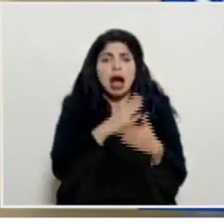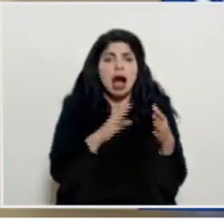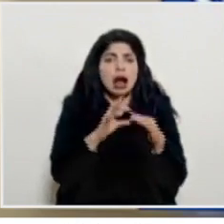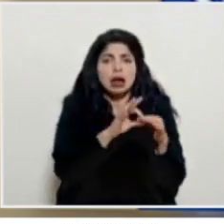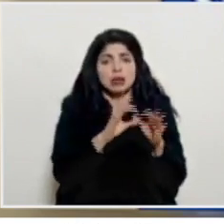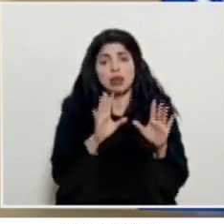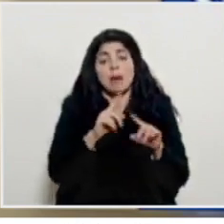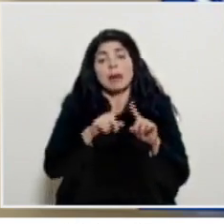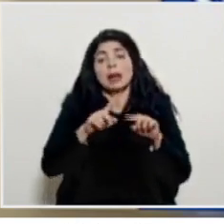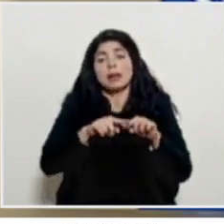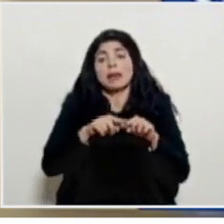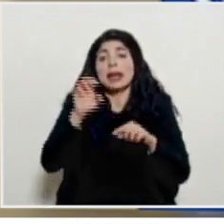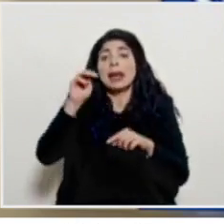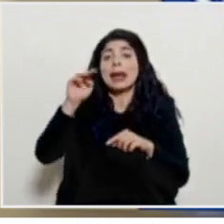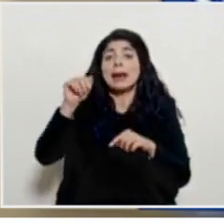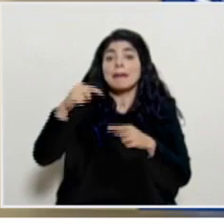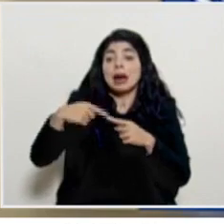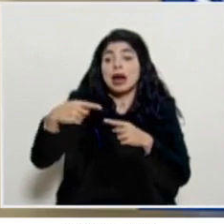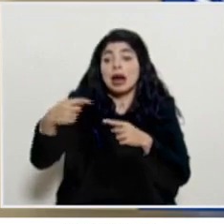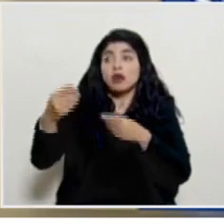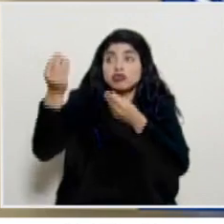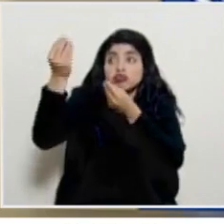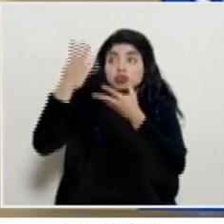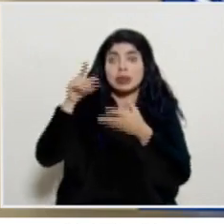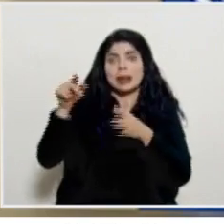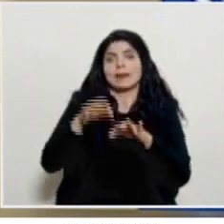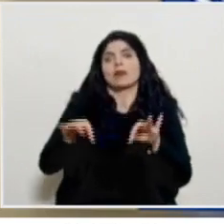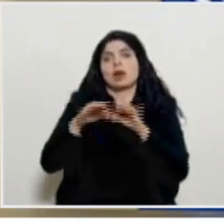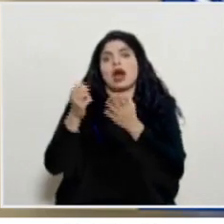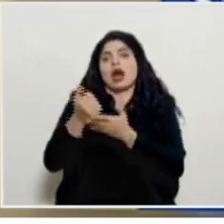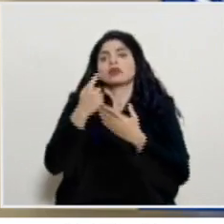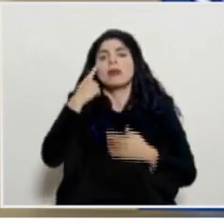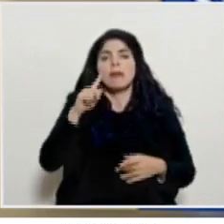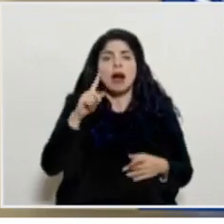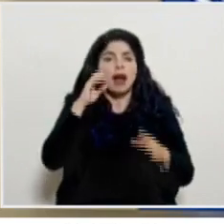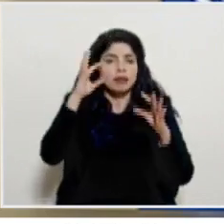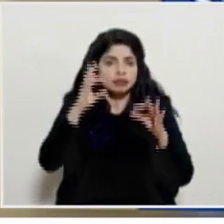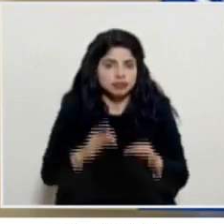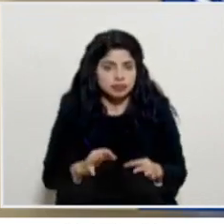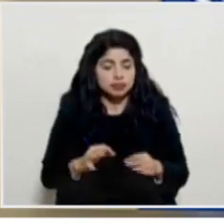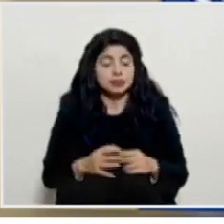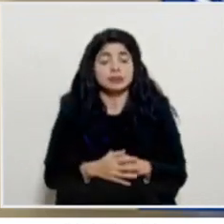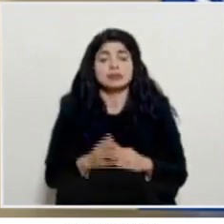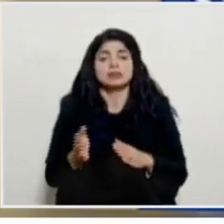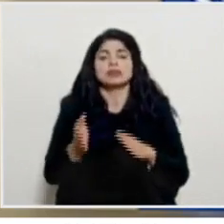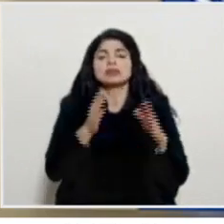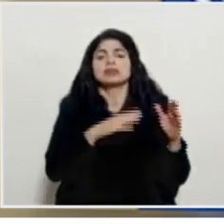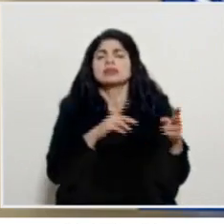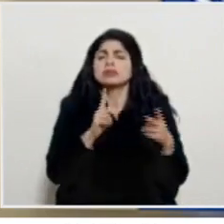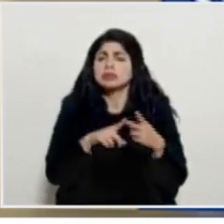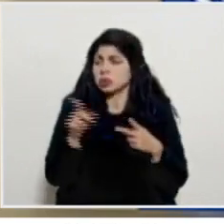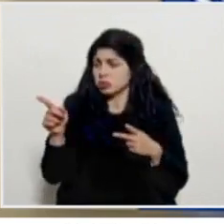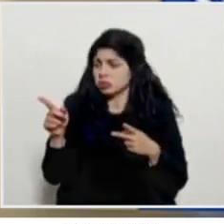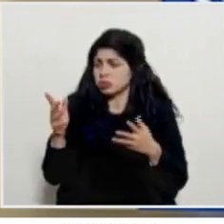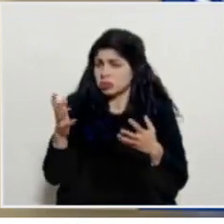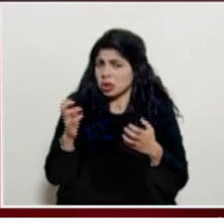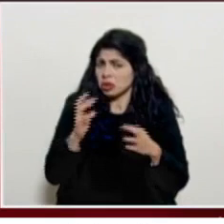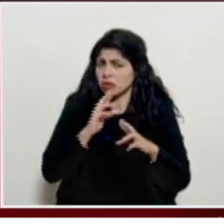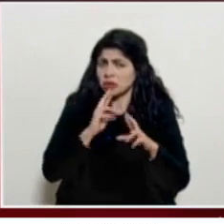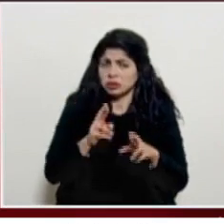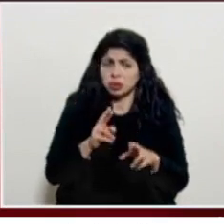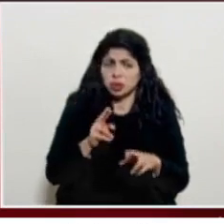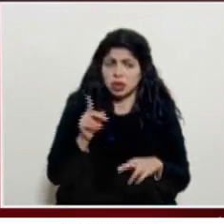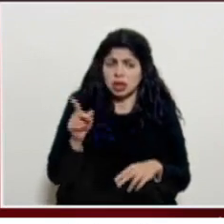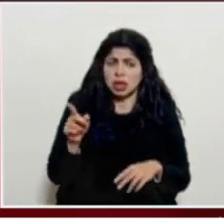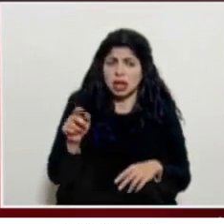que lo que vaya a aportar la EMA en los siguientes días va a ser muy importante para tomar esa consideración y con respecto a lo de no sé si quieres responder la